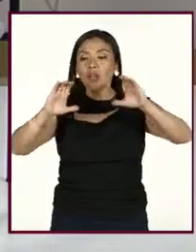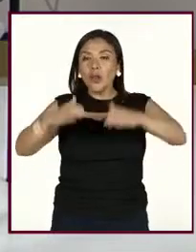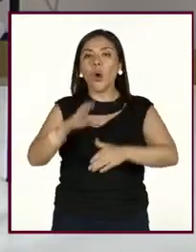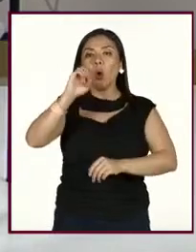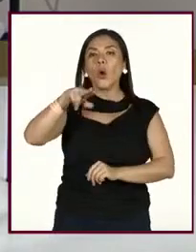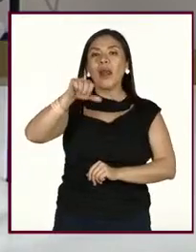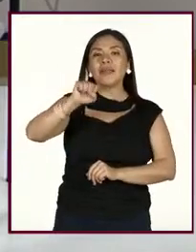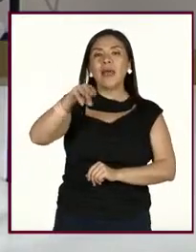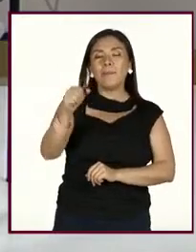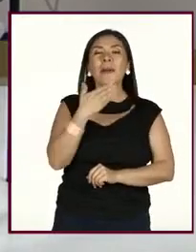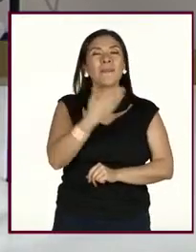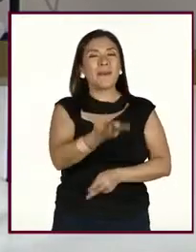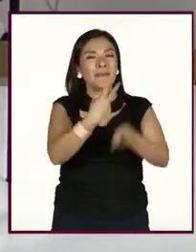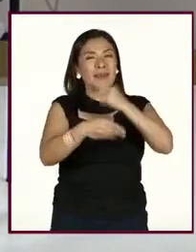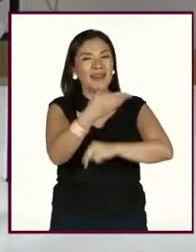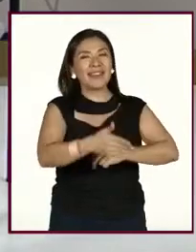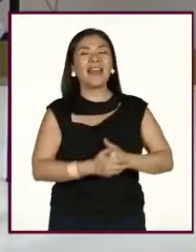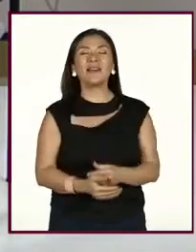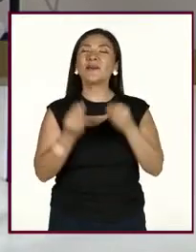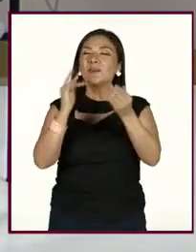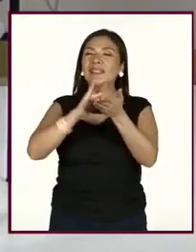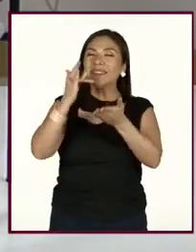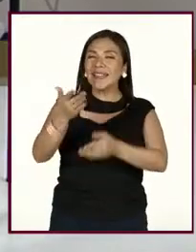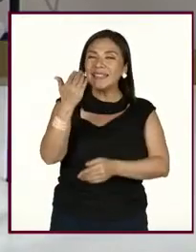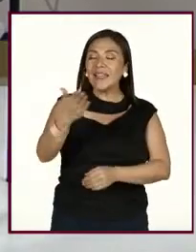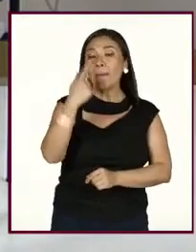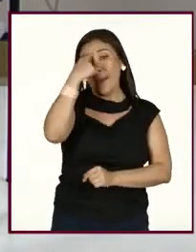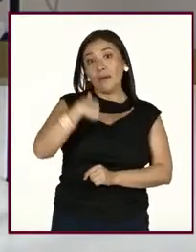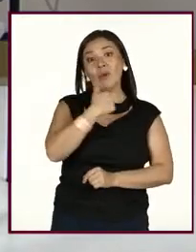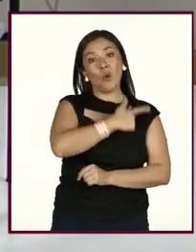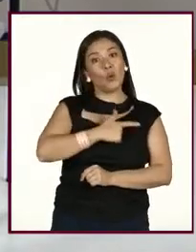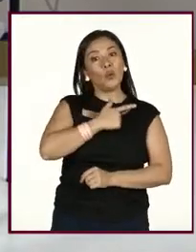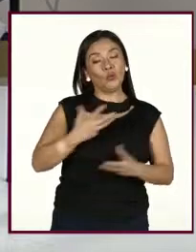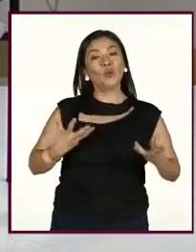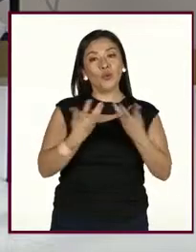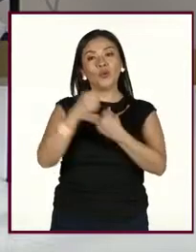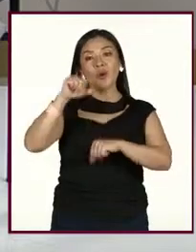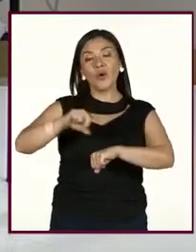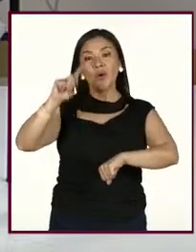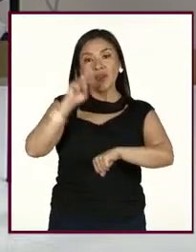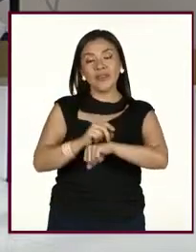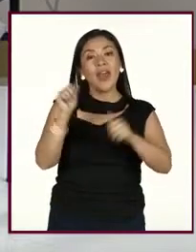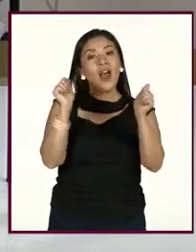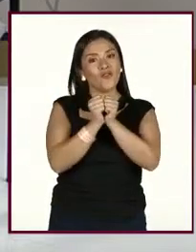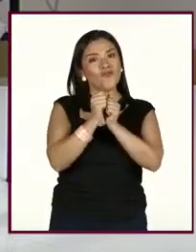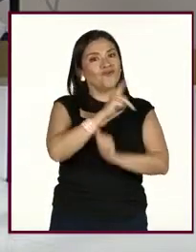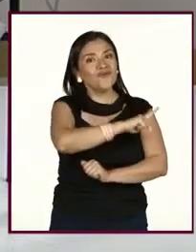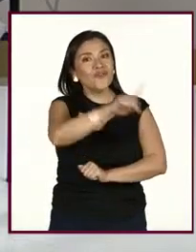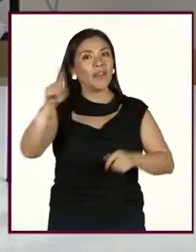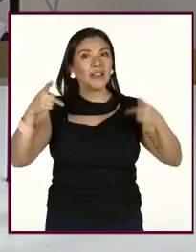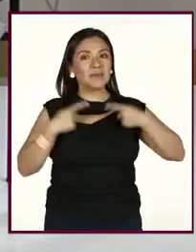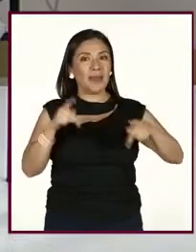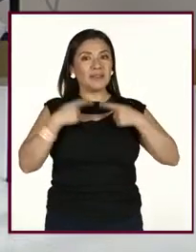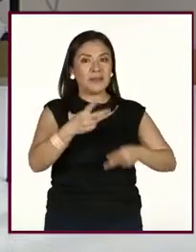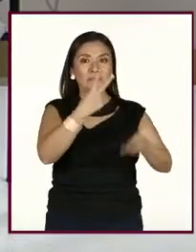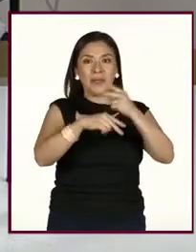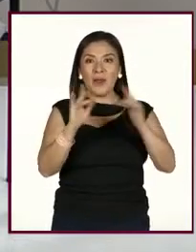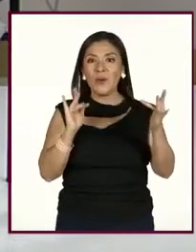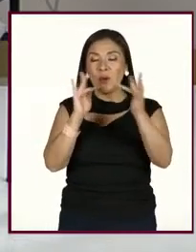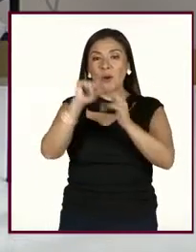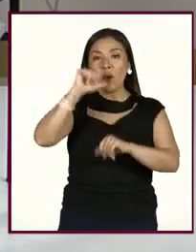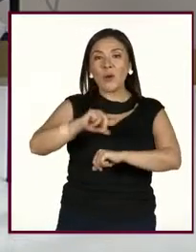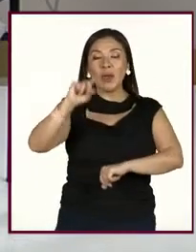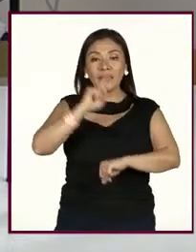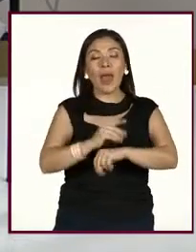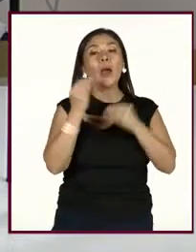CONASAMA. Bienvenida, doctora. A. gracias, Julieta. A. un gusto estar aquí con ustedes, con todas y todos los que se encuentran conectados. A. bueno,